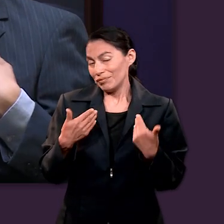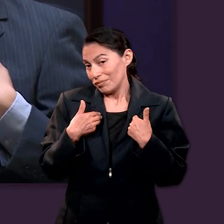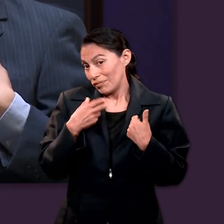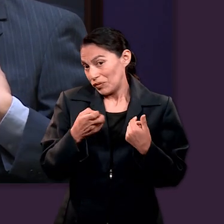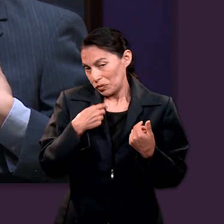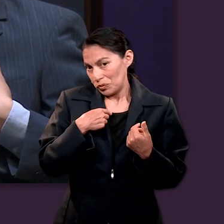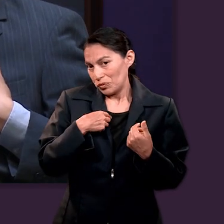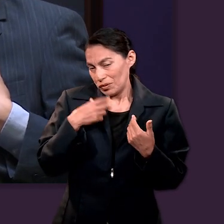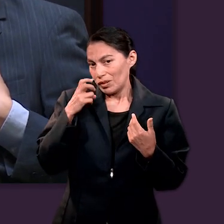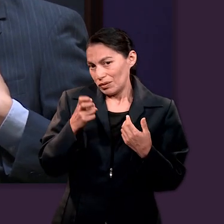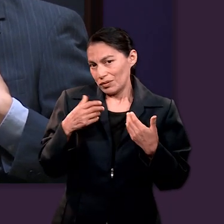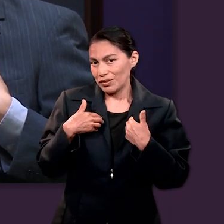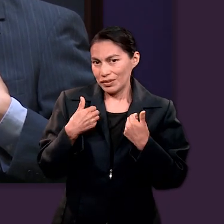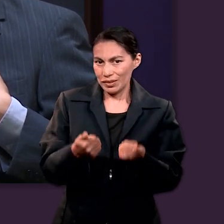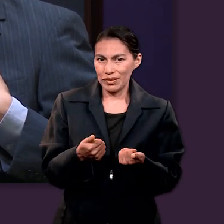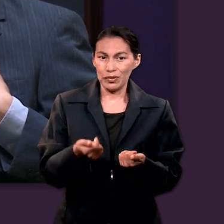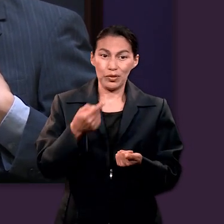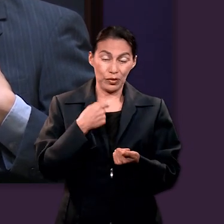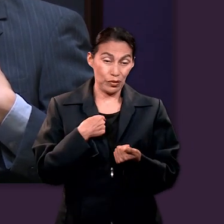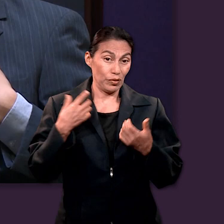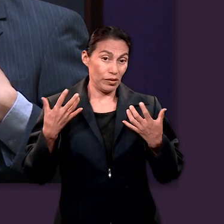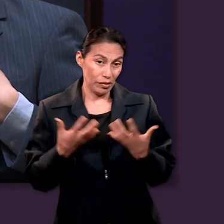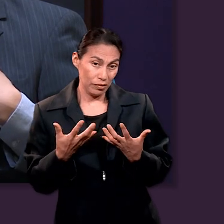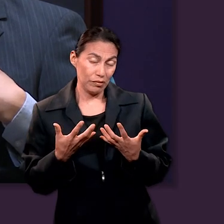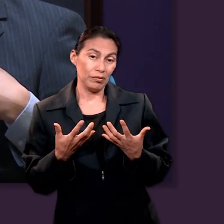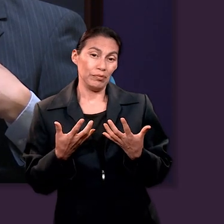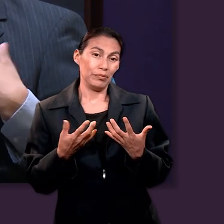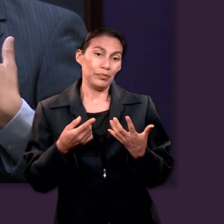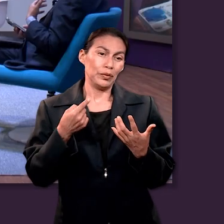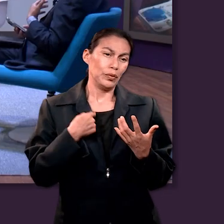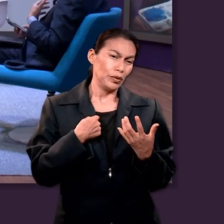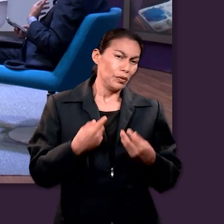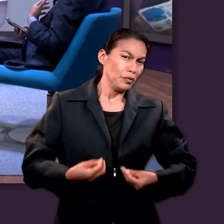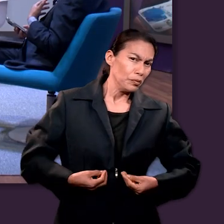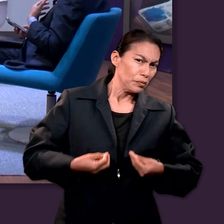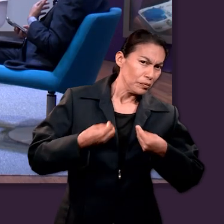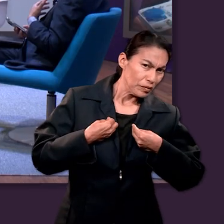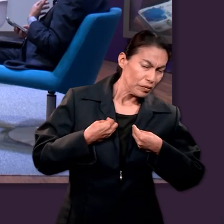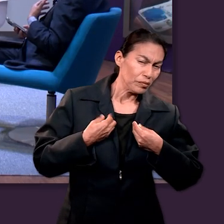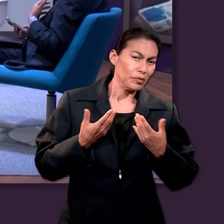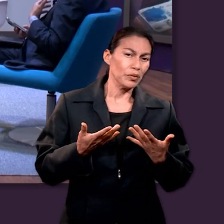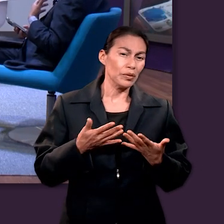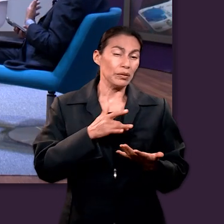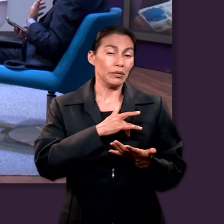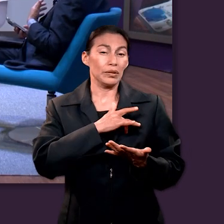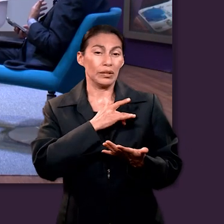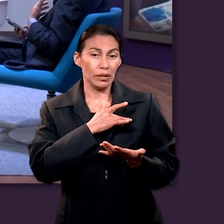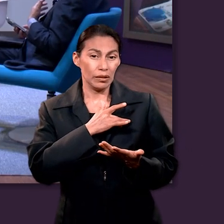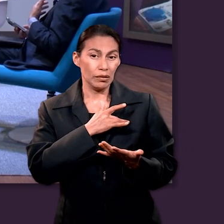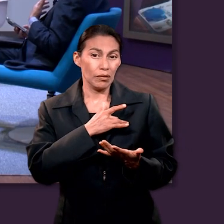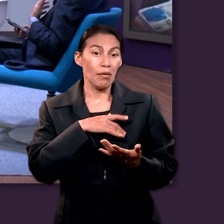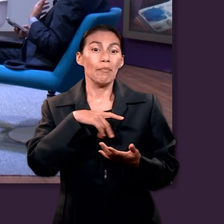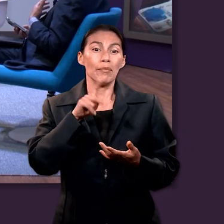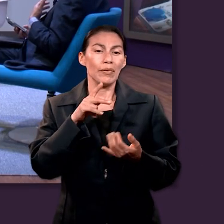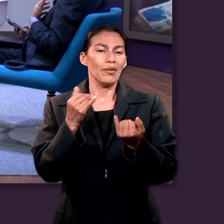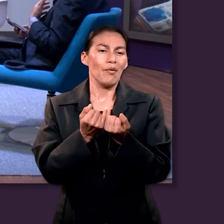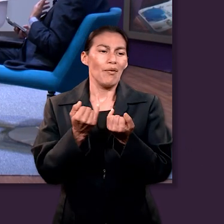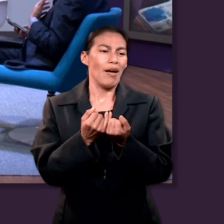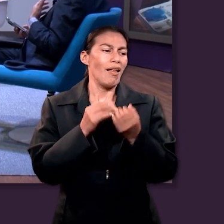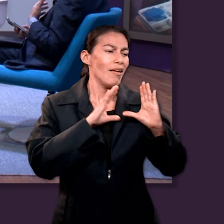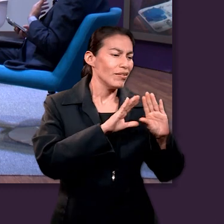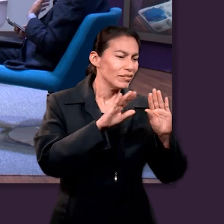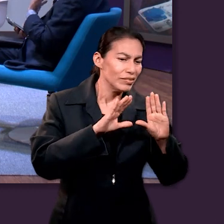da a entender a a a a mí personalmente, ¿no? Que lo que yo hago lo que yo experimento en mi vida espiritual